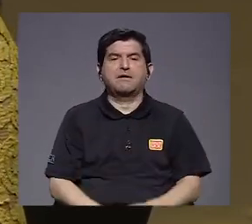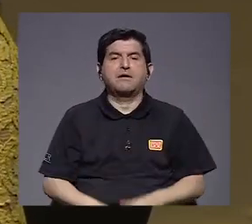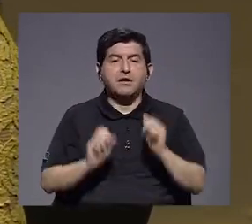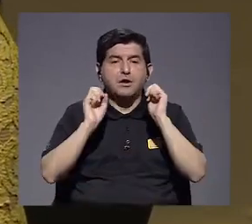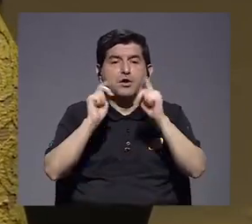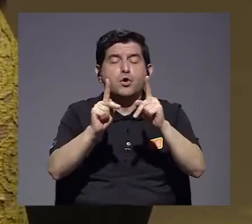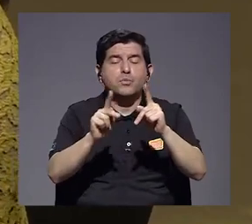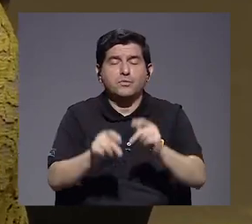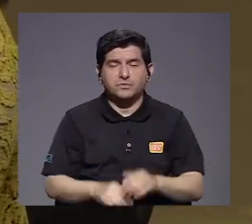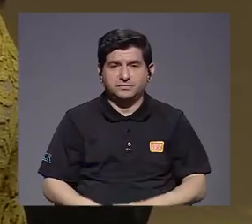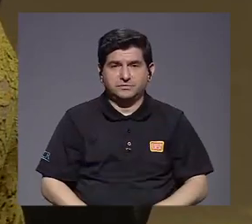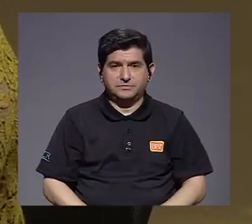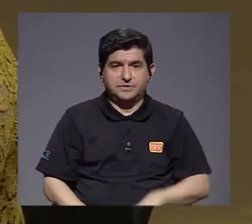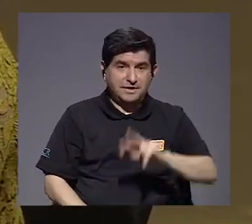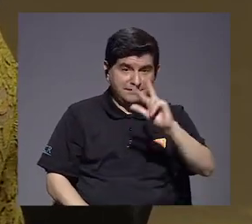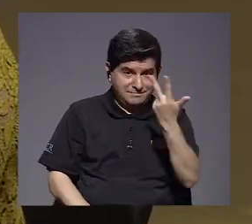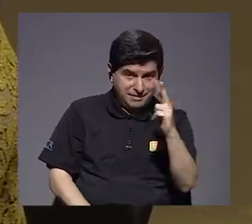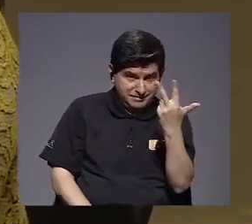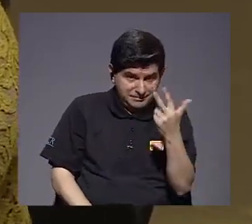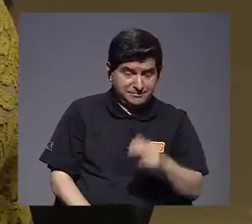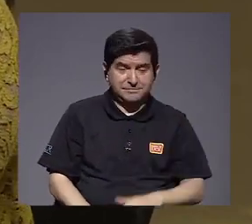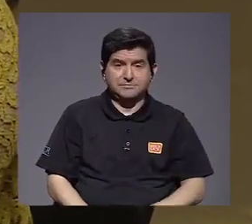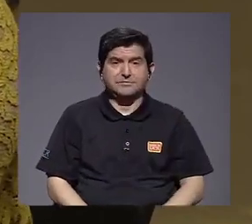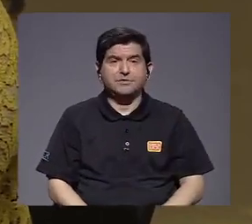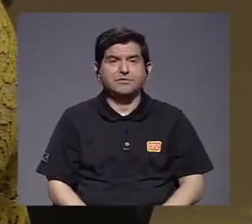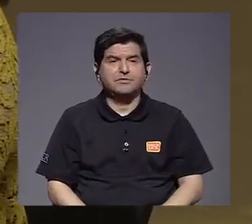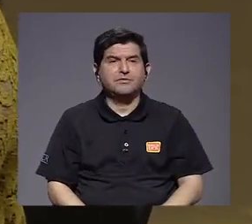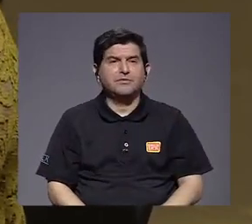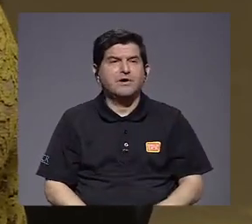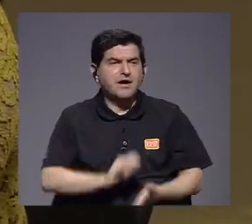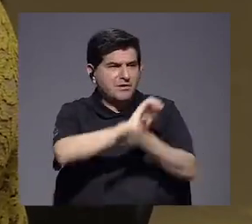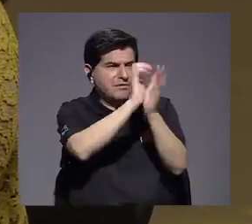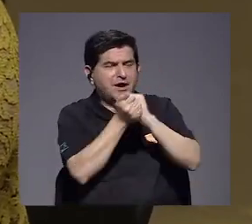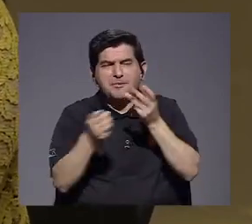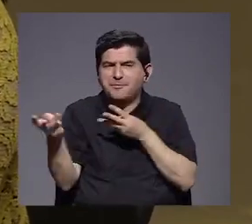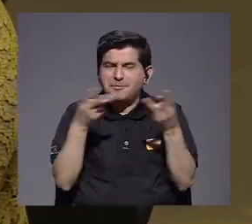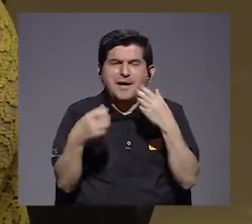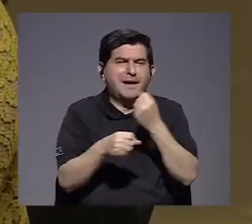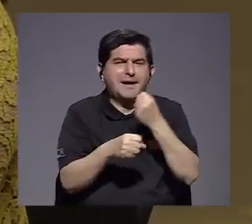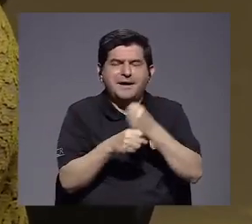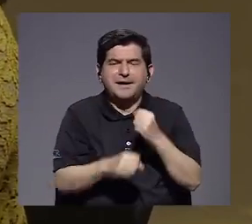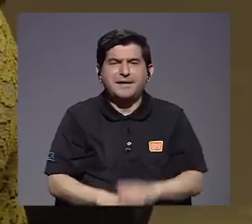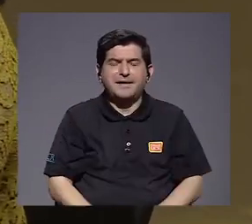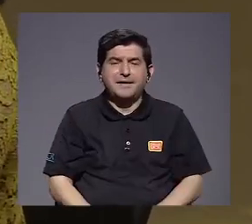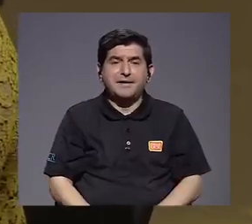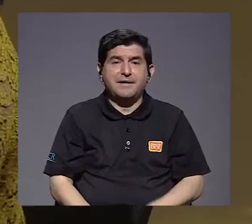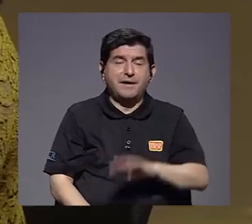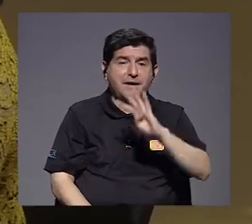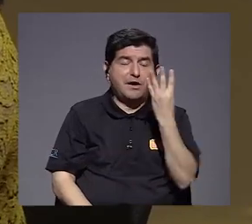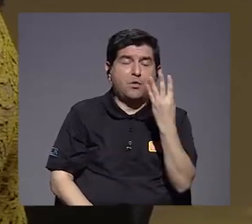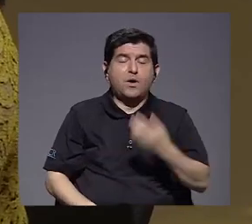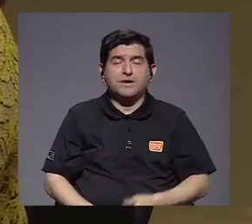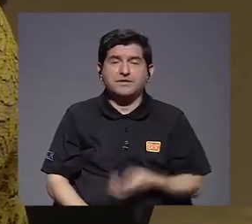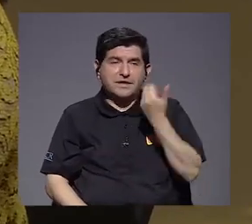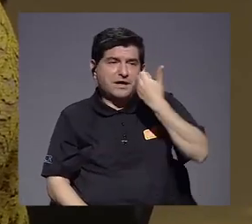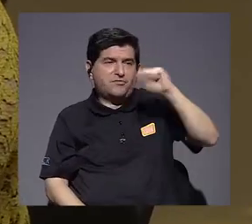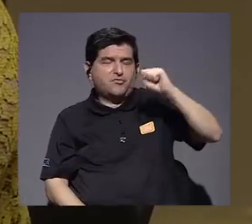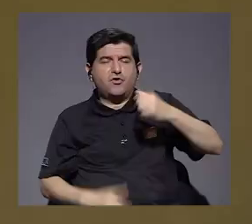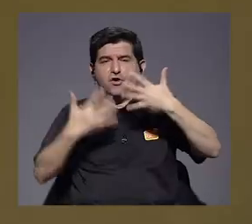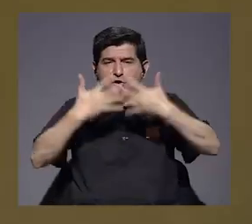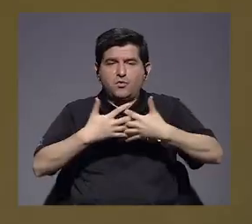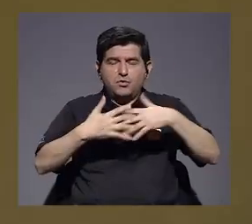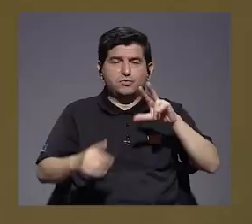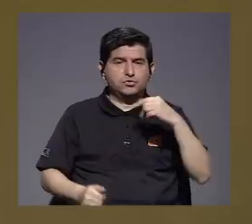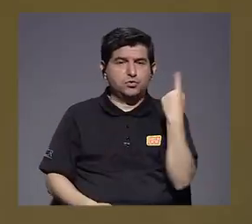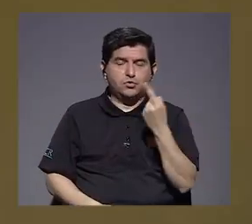habilitar esa puerta. Y uno tercero que pasa por cómo se va a transformar el mercado de trabajo a la luz de la cuarta revolución industrial. Ya